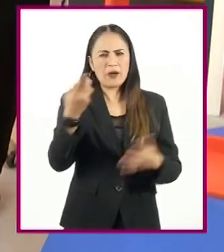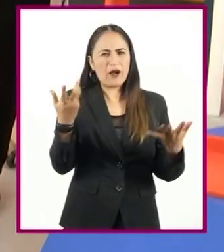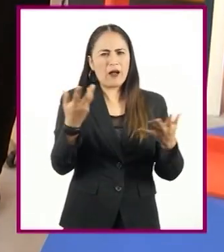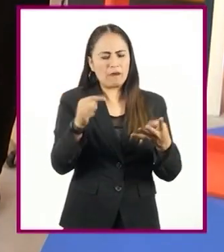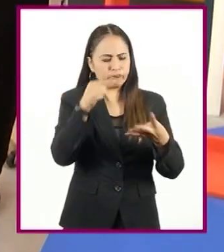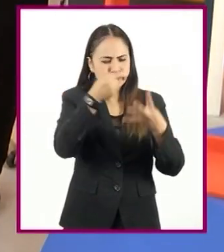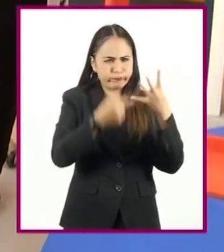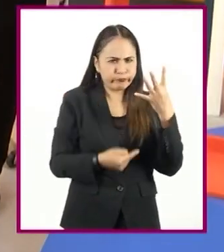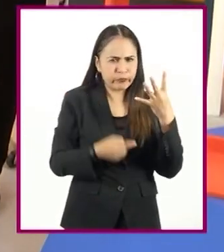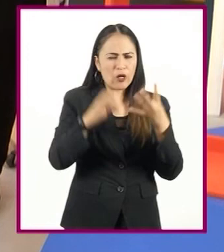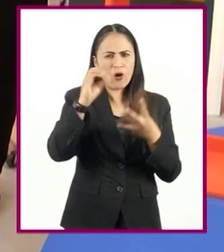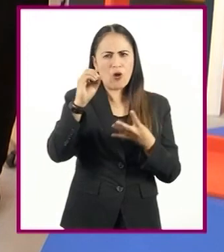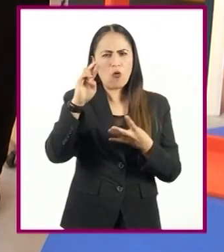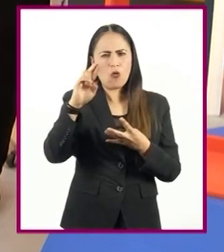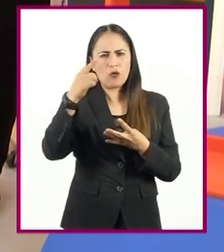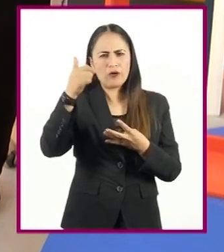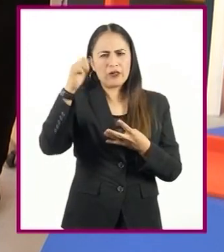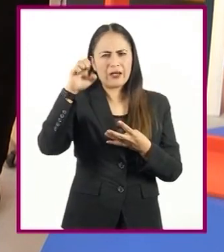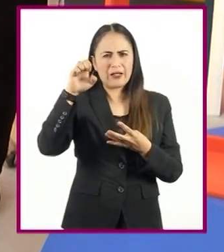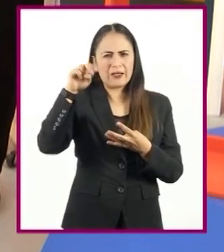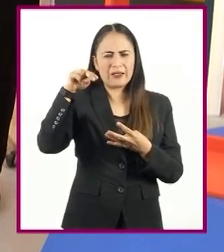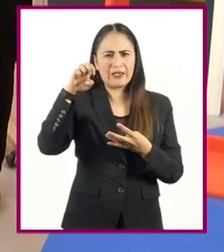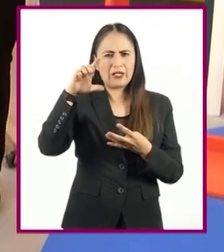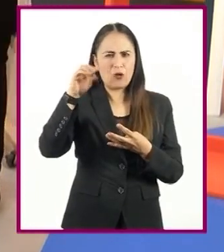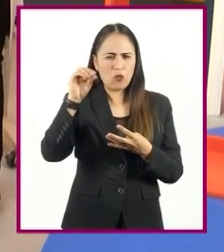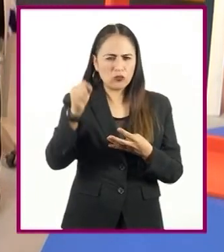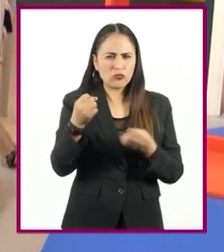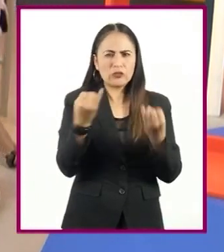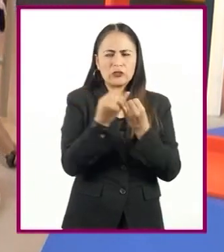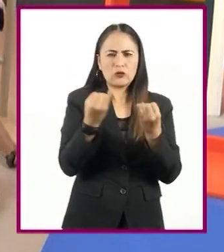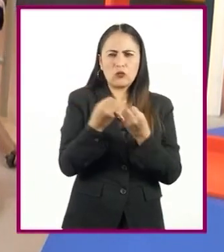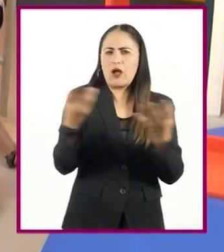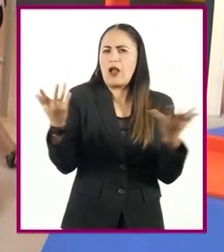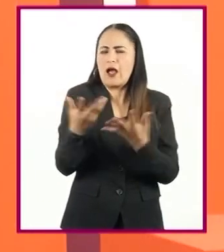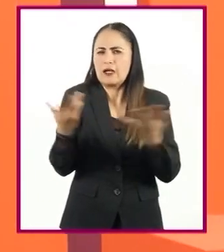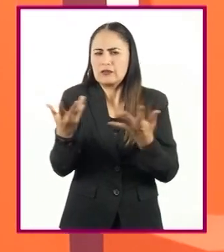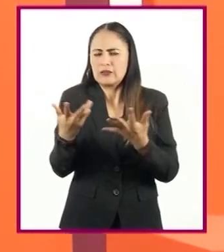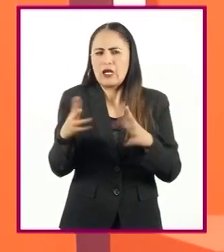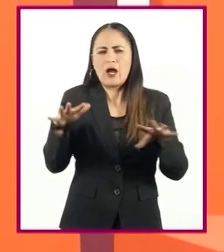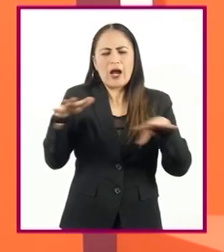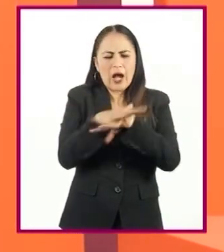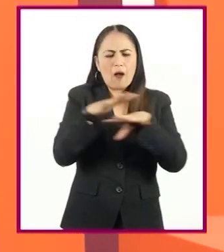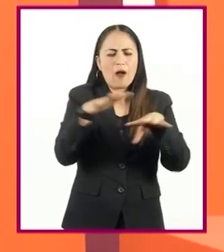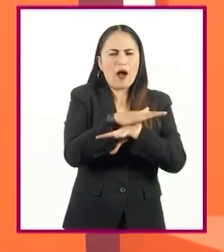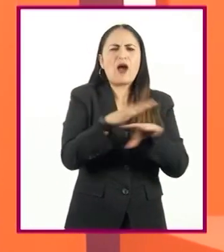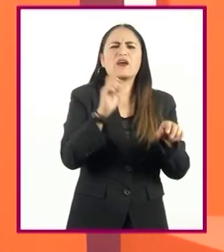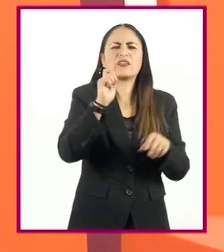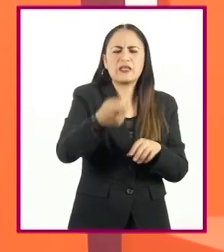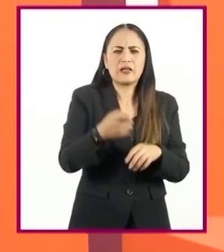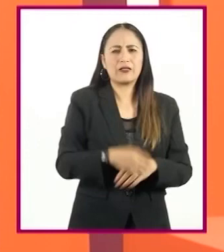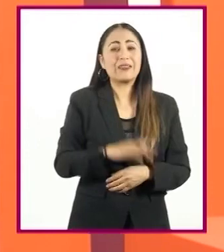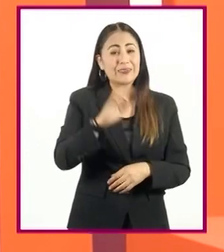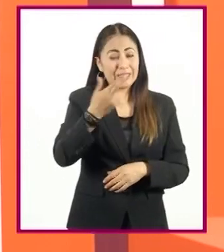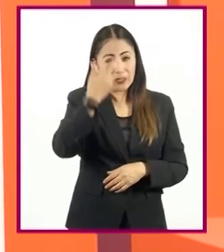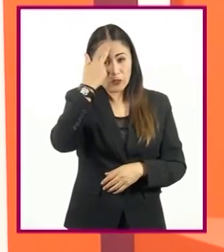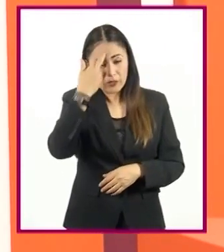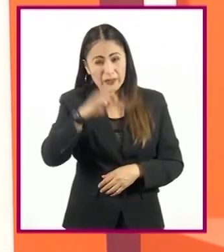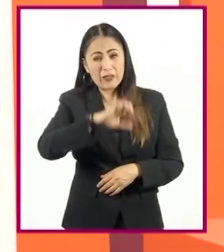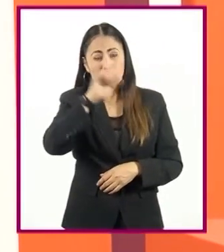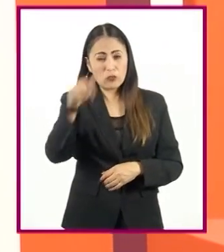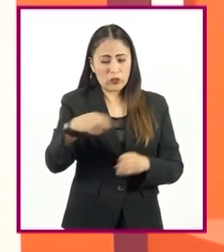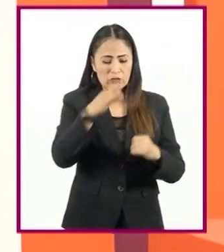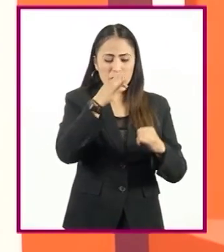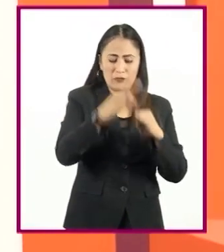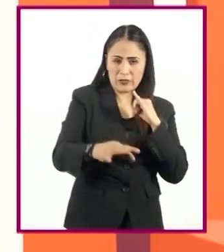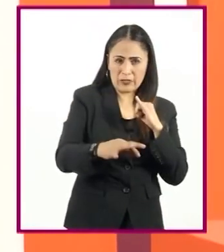localizar a los organelos y conocer su función e inclusive aspectos evolutivos. No se les olvide la conclusión y